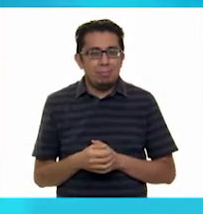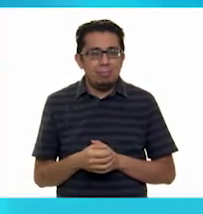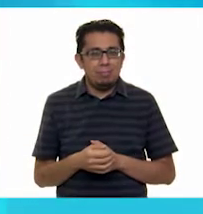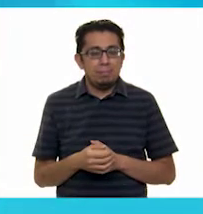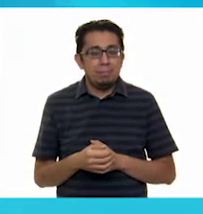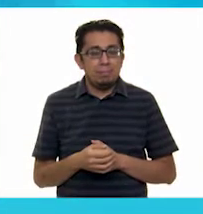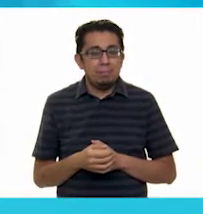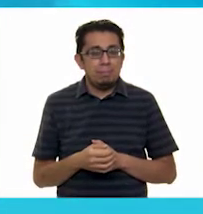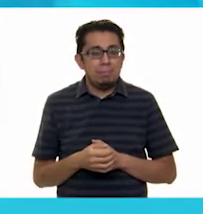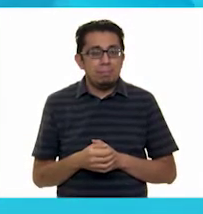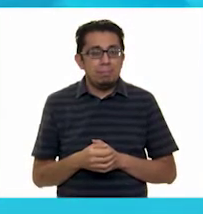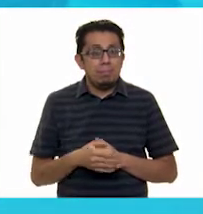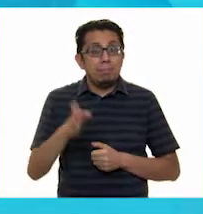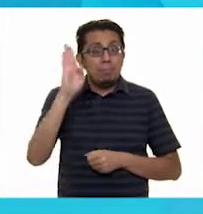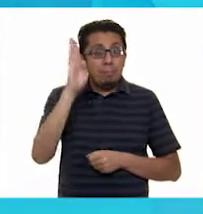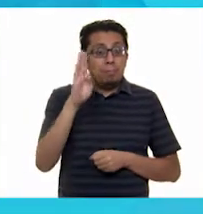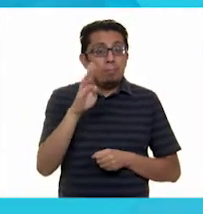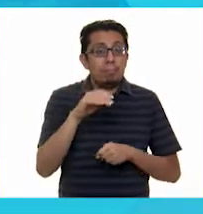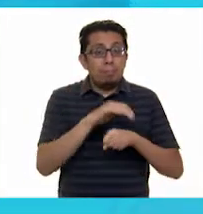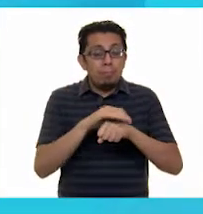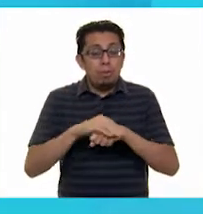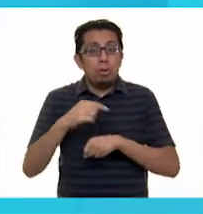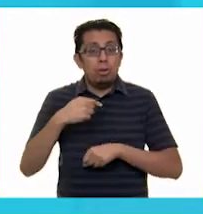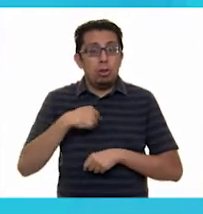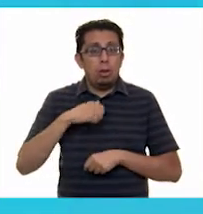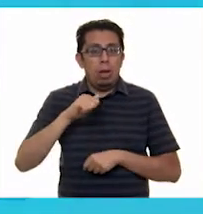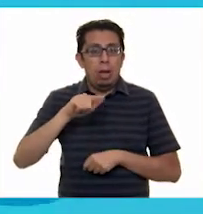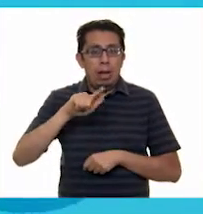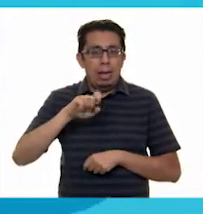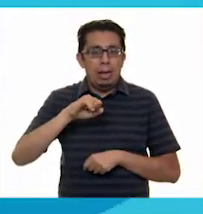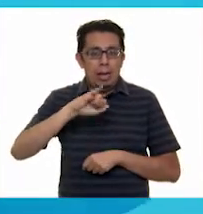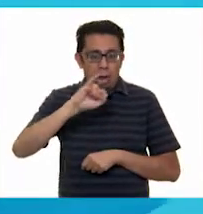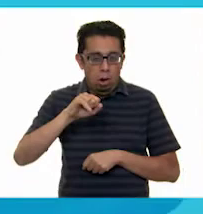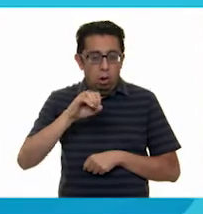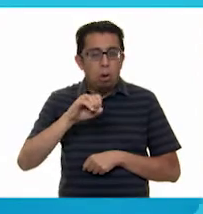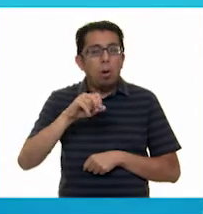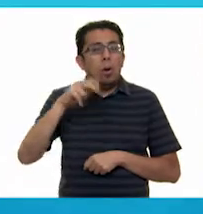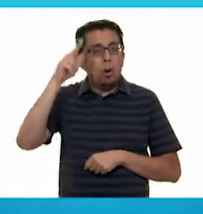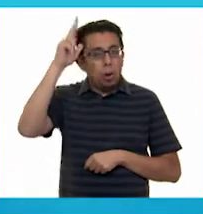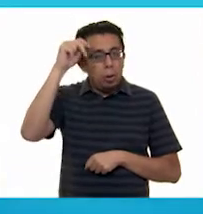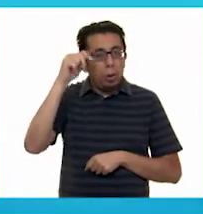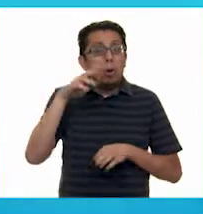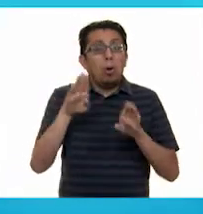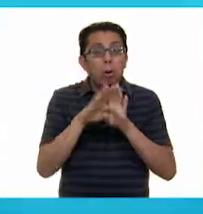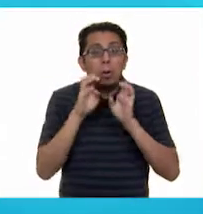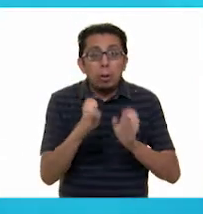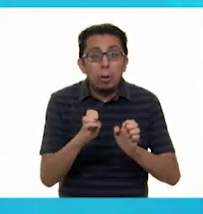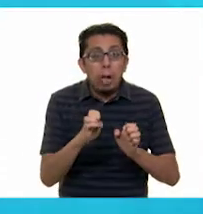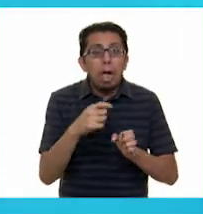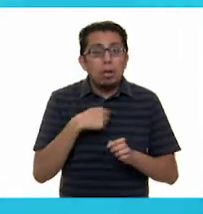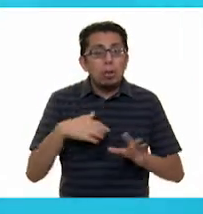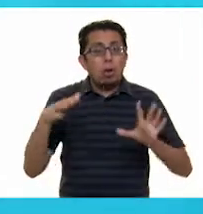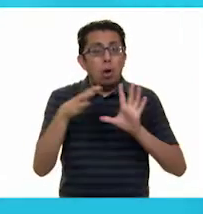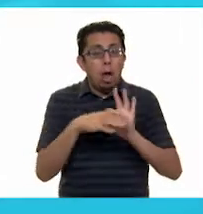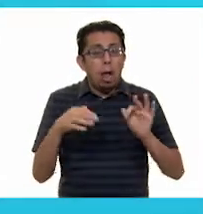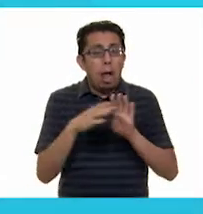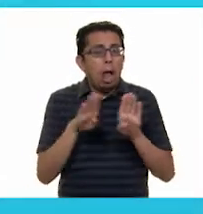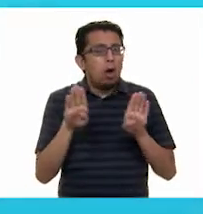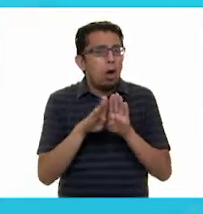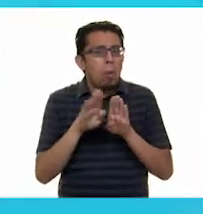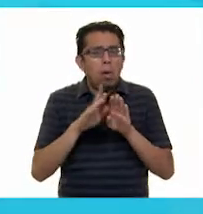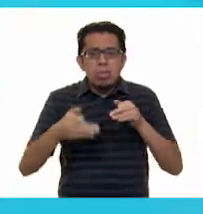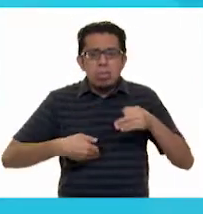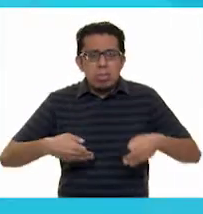Hola, ¿qué tal amigos? Yo soy Alejo el Conejo. ¿Cómo están? Hoy les vengo a hablar acerca del teatro con títeres.